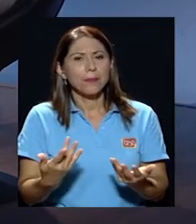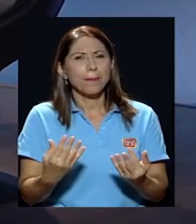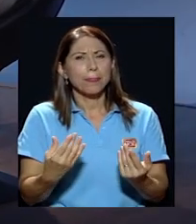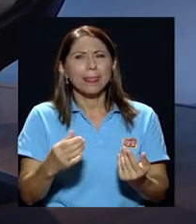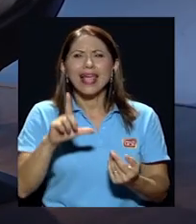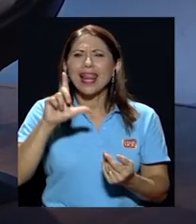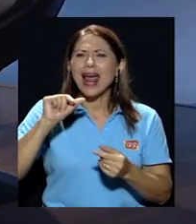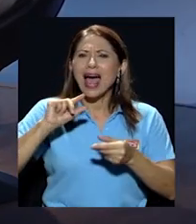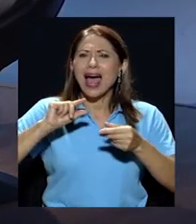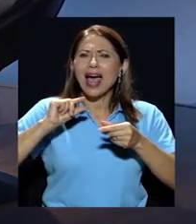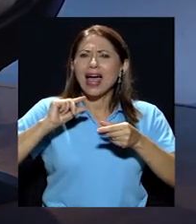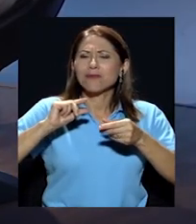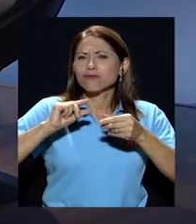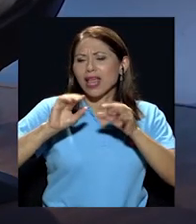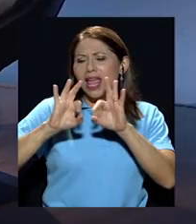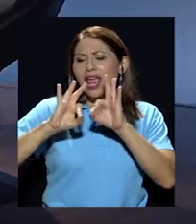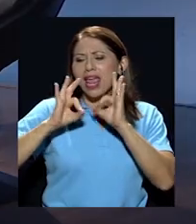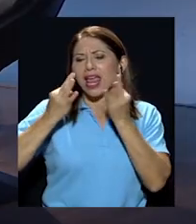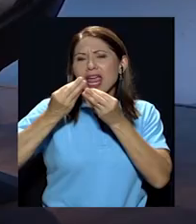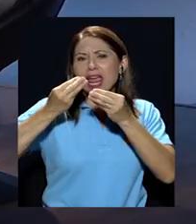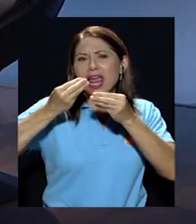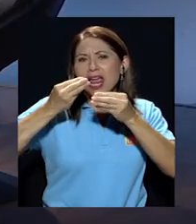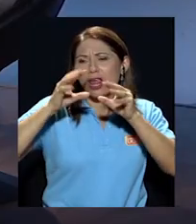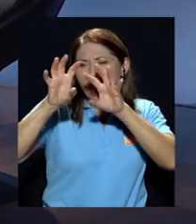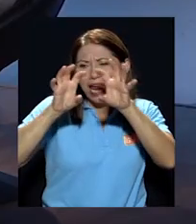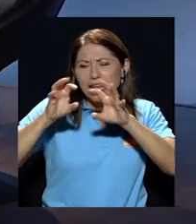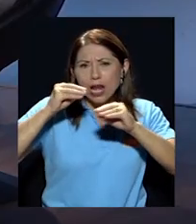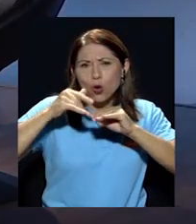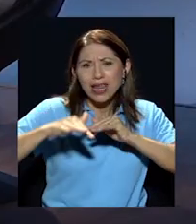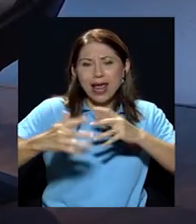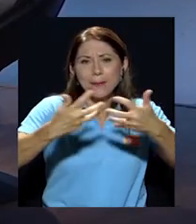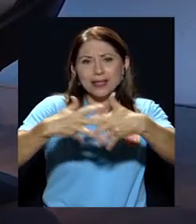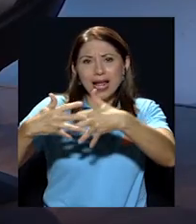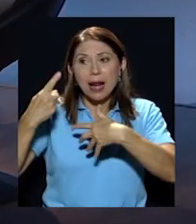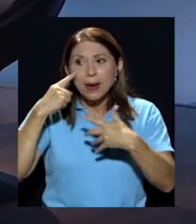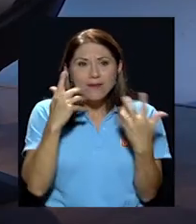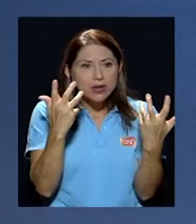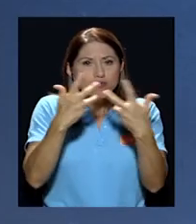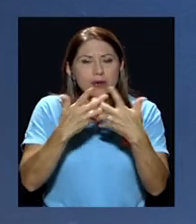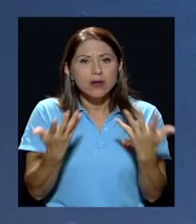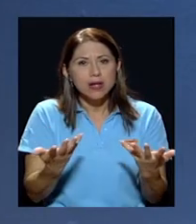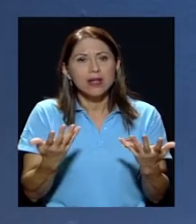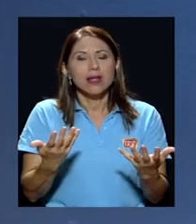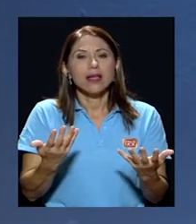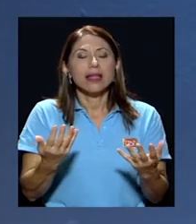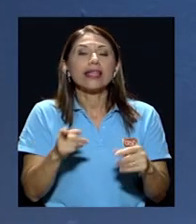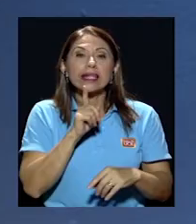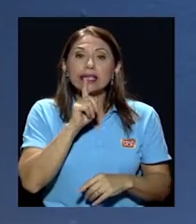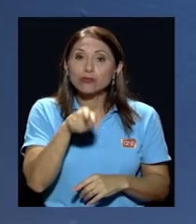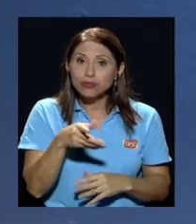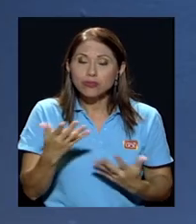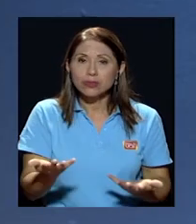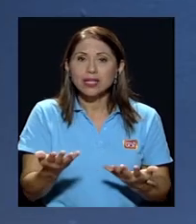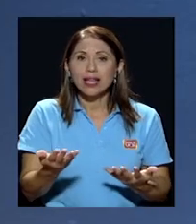la genealogía empresarial para ver todo ese entramado que hay y indiscutiblemente la